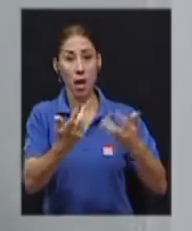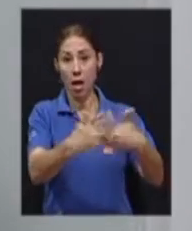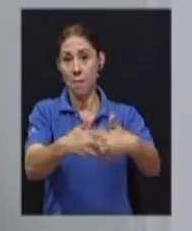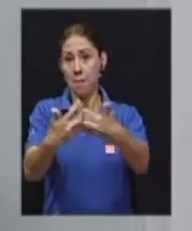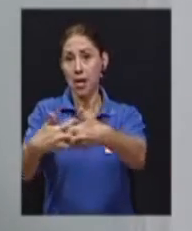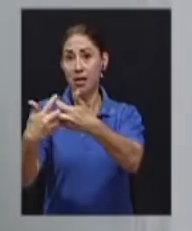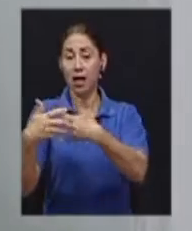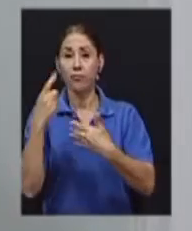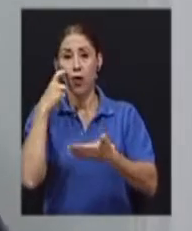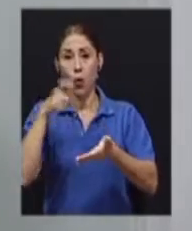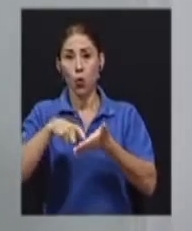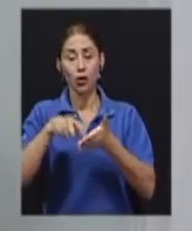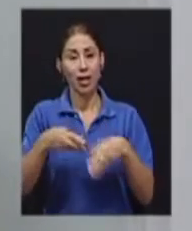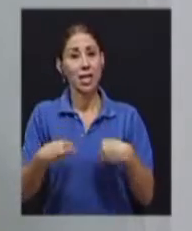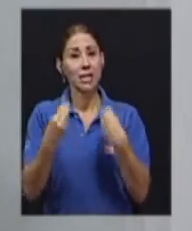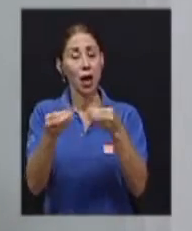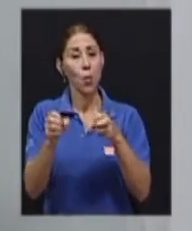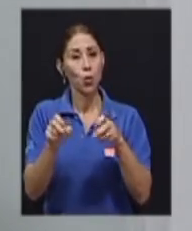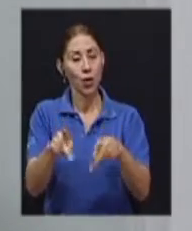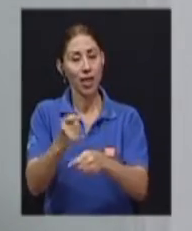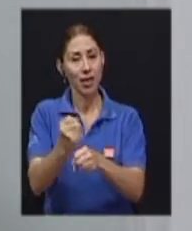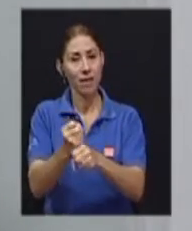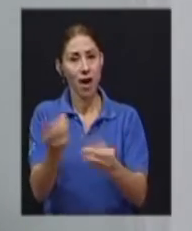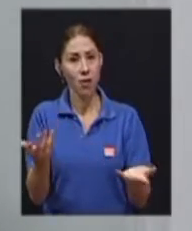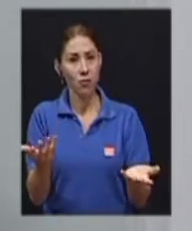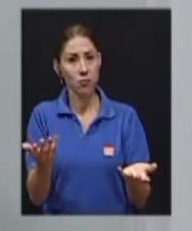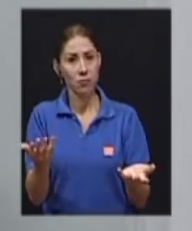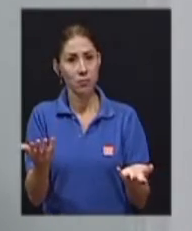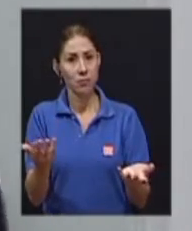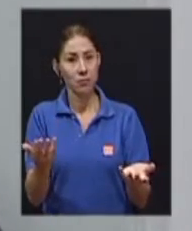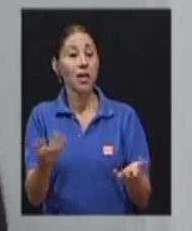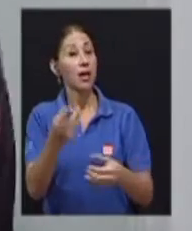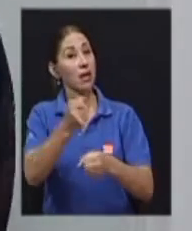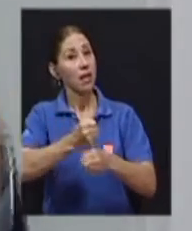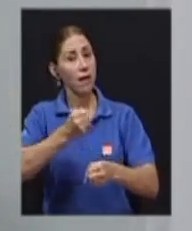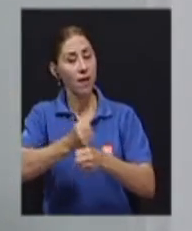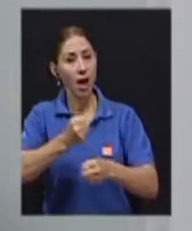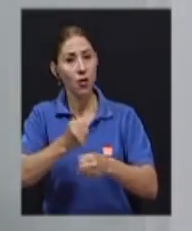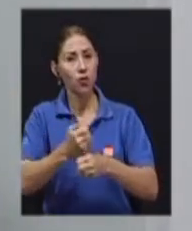por ende les dan esas oportunidades de trabajo. Y el trabajo